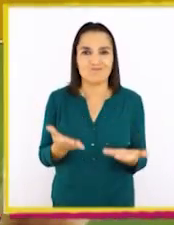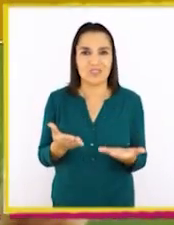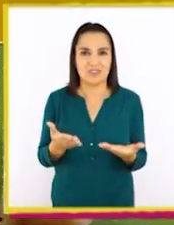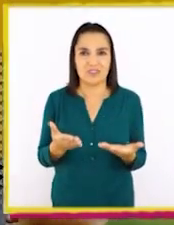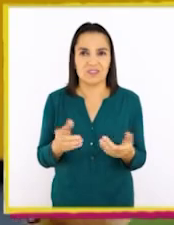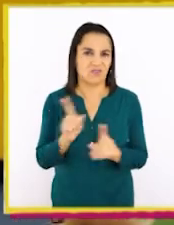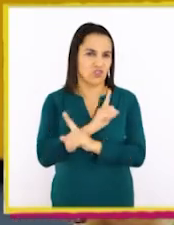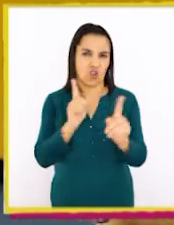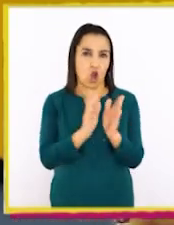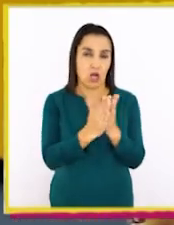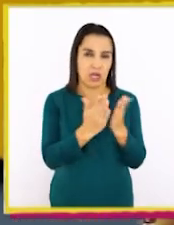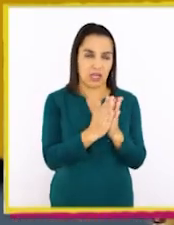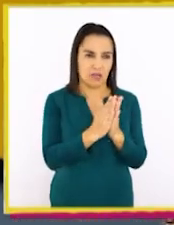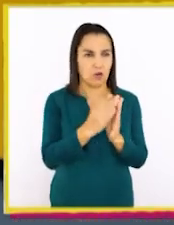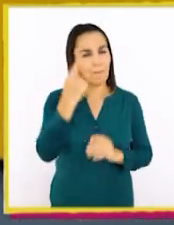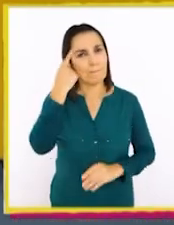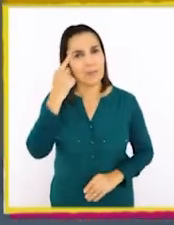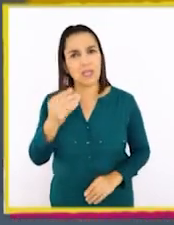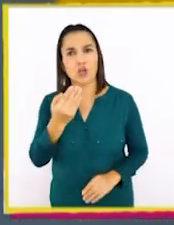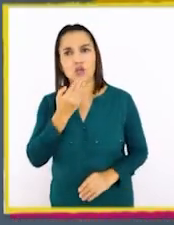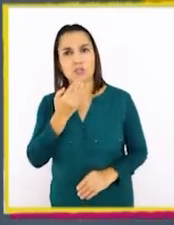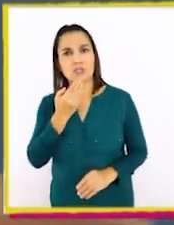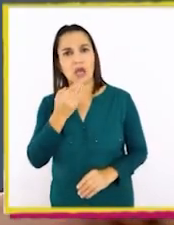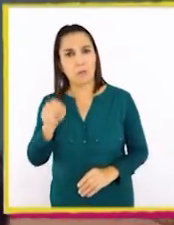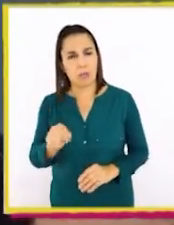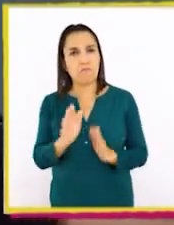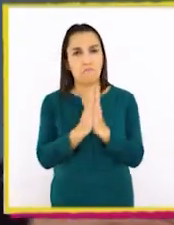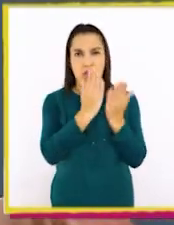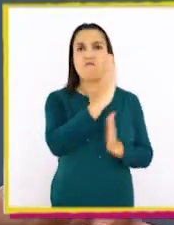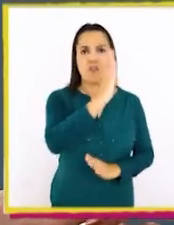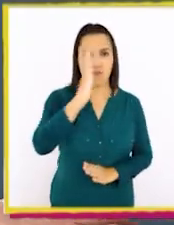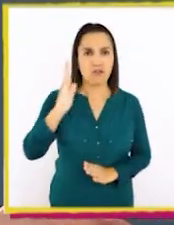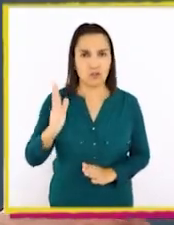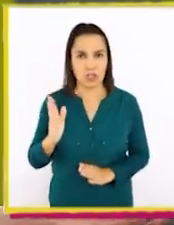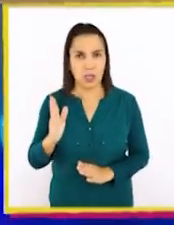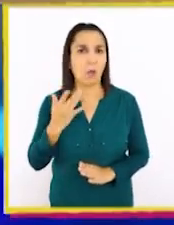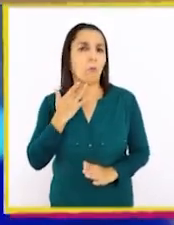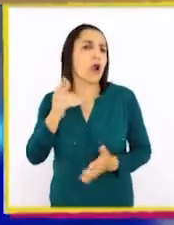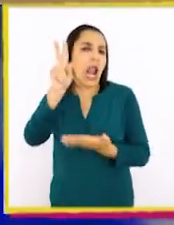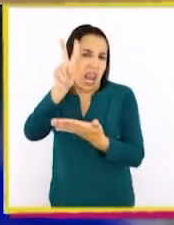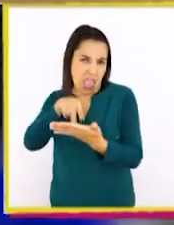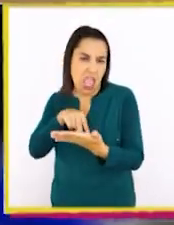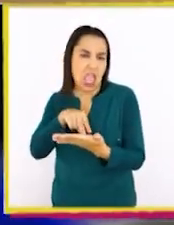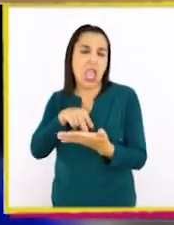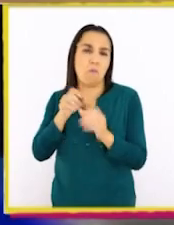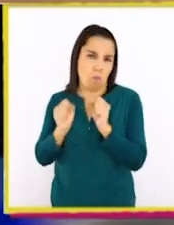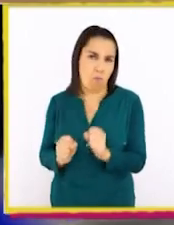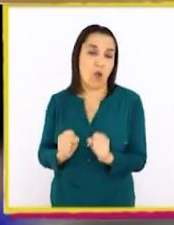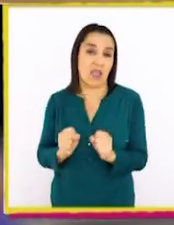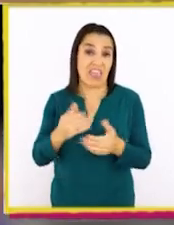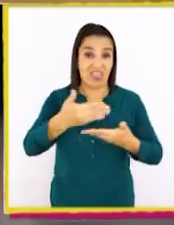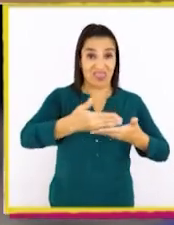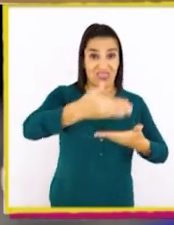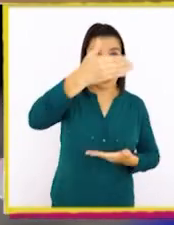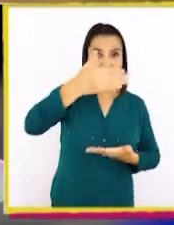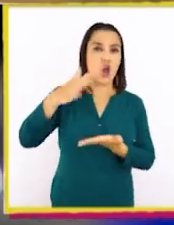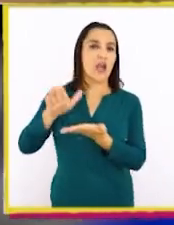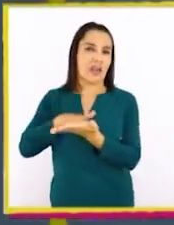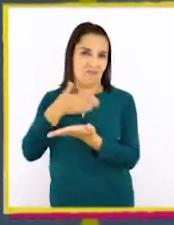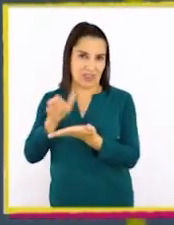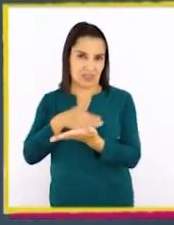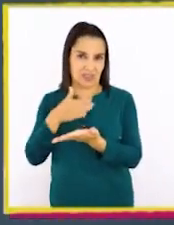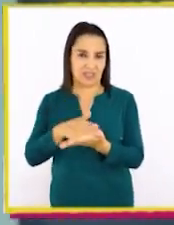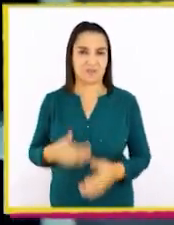No son libros, pero también forman parte de la biblioteca. Porque se leen. Son diarios y revistas.